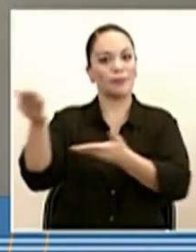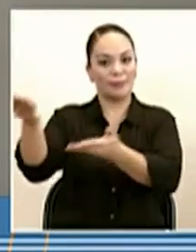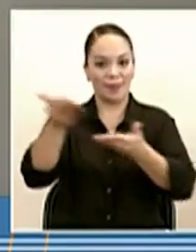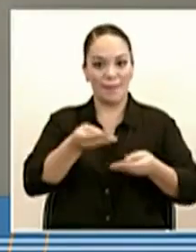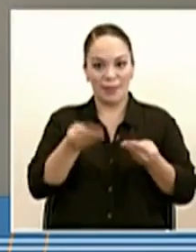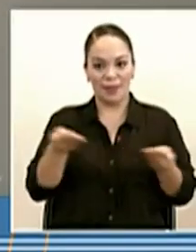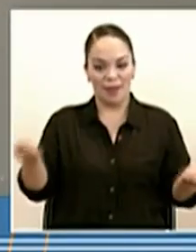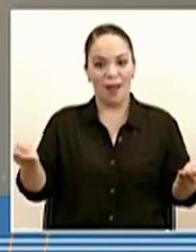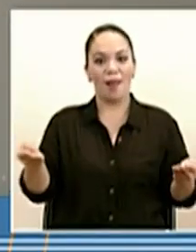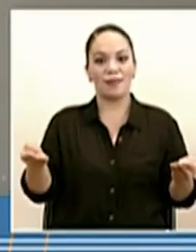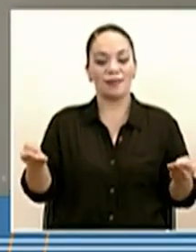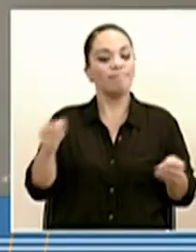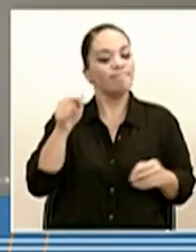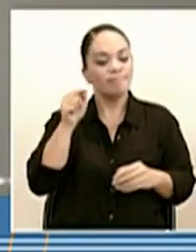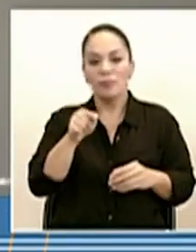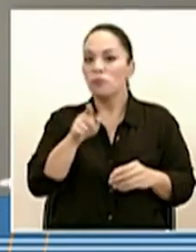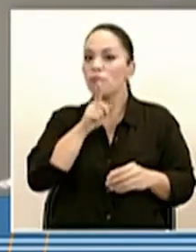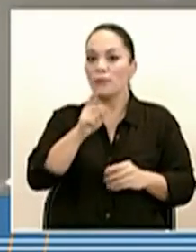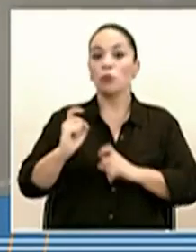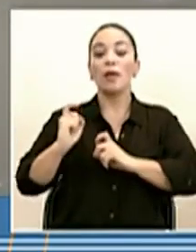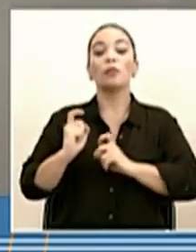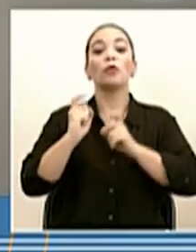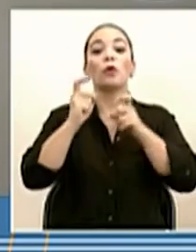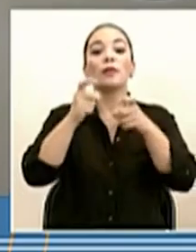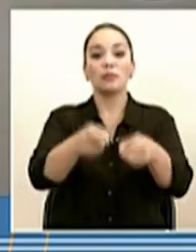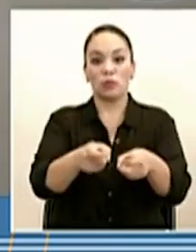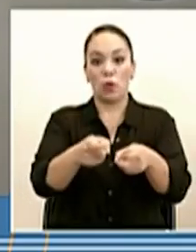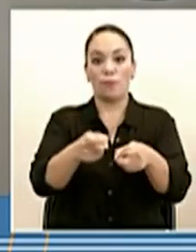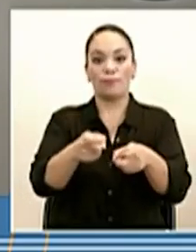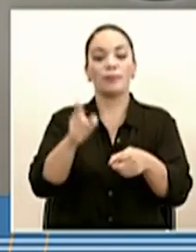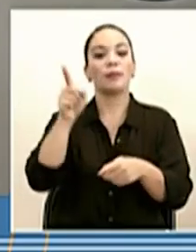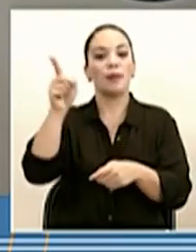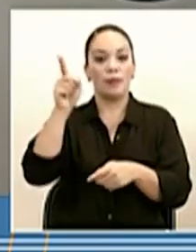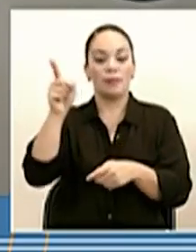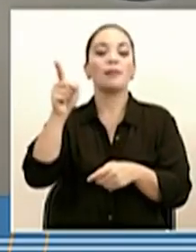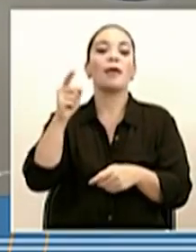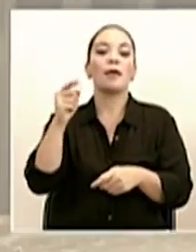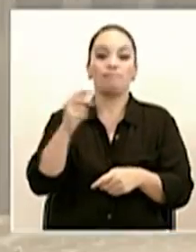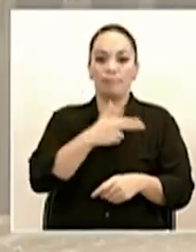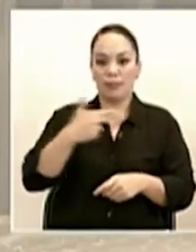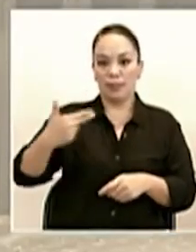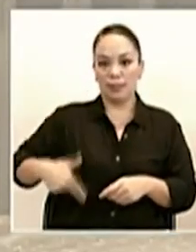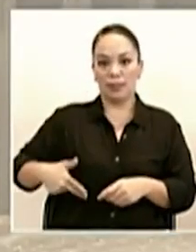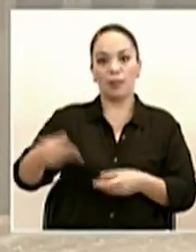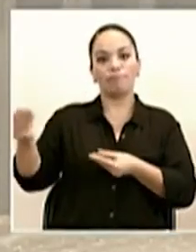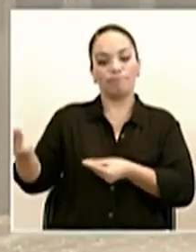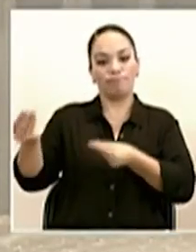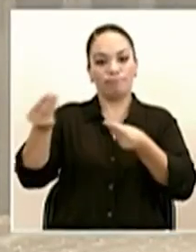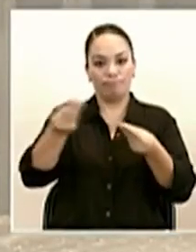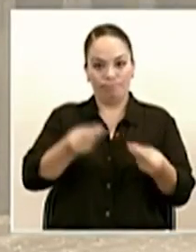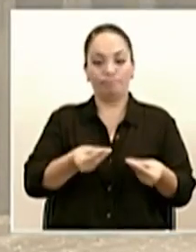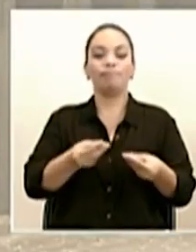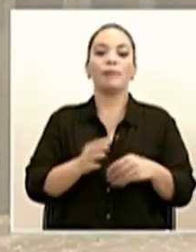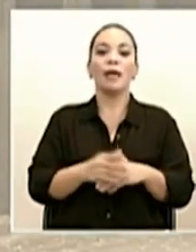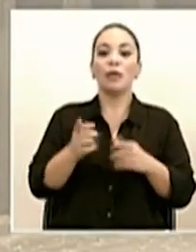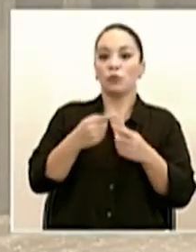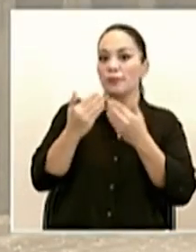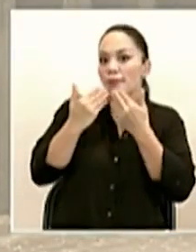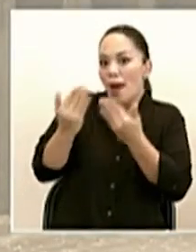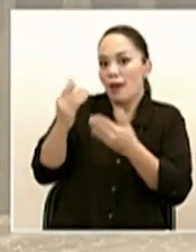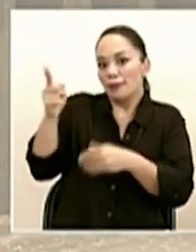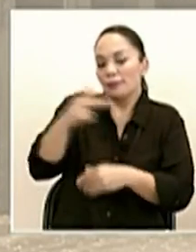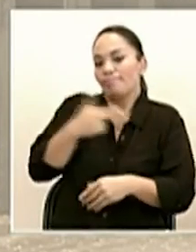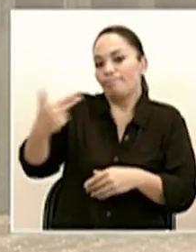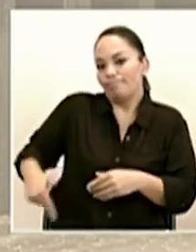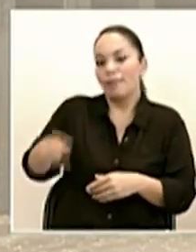material es una donación de la República Popular China, a la República Popular China, al embajador